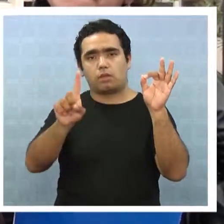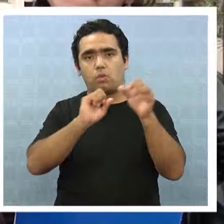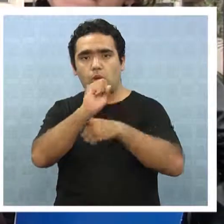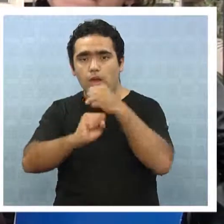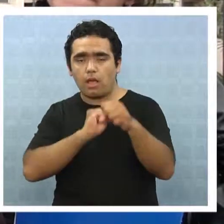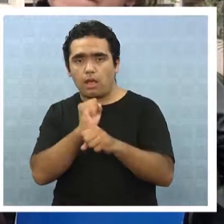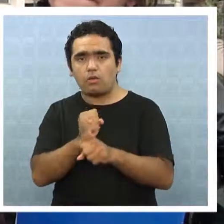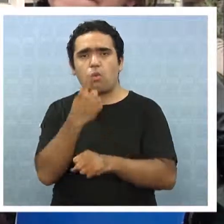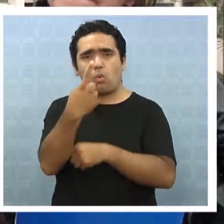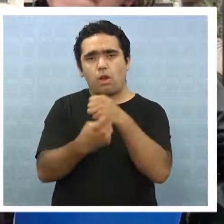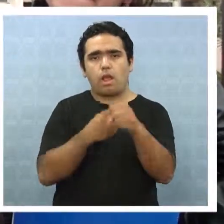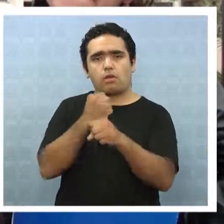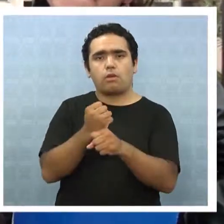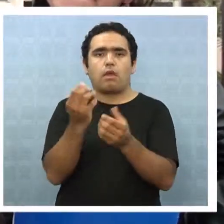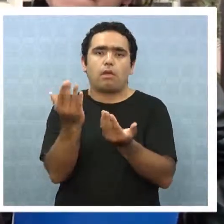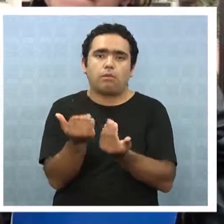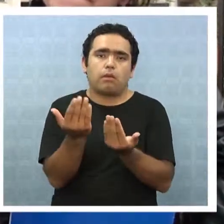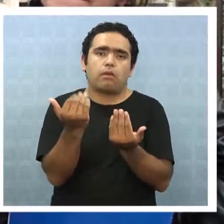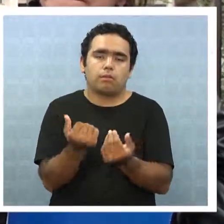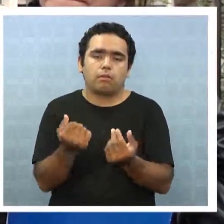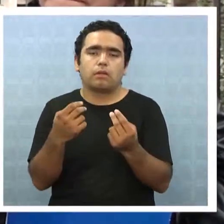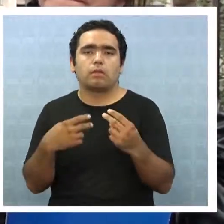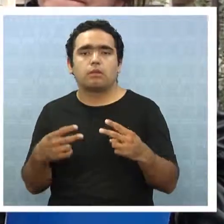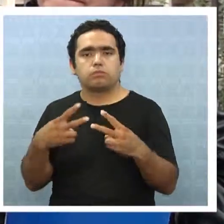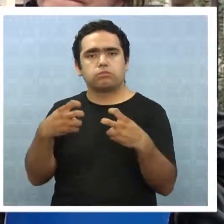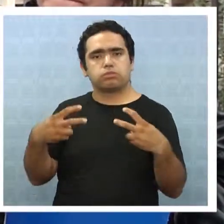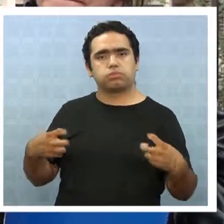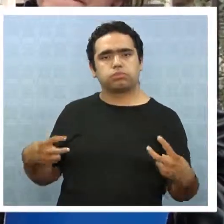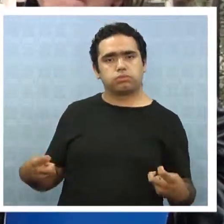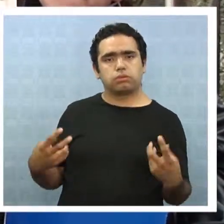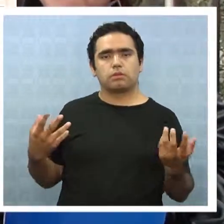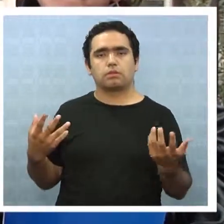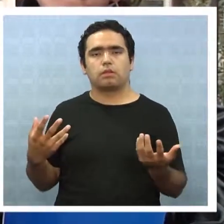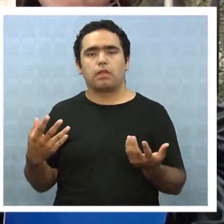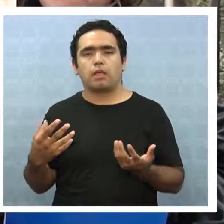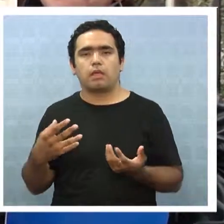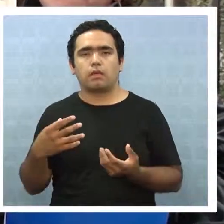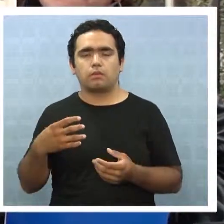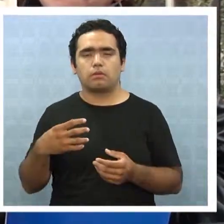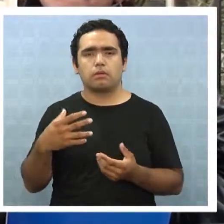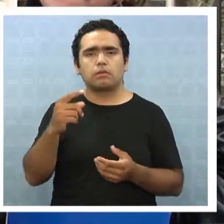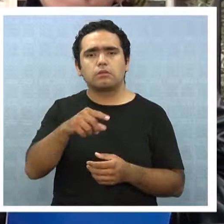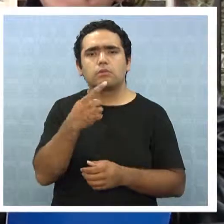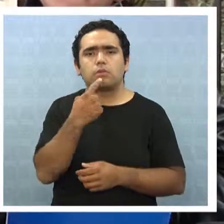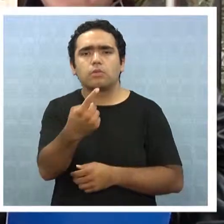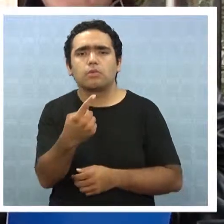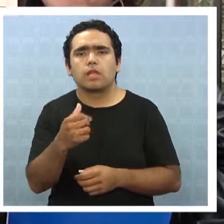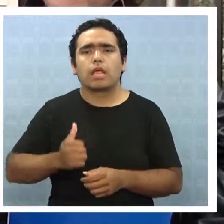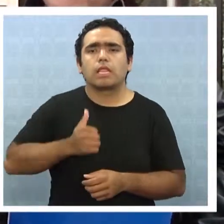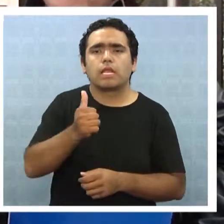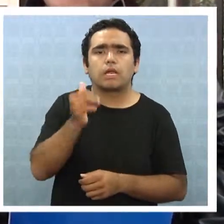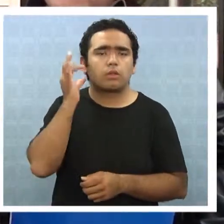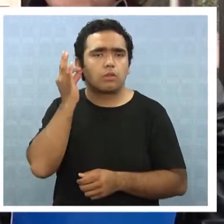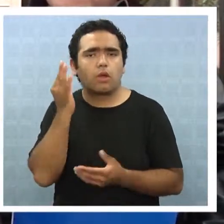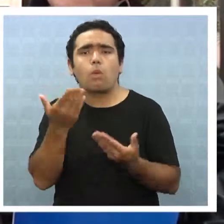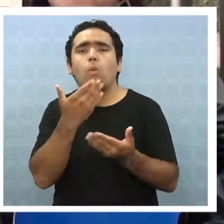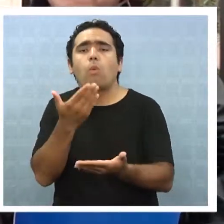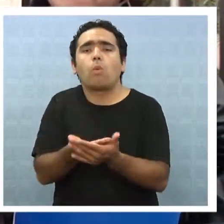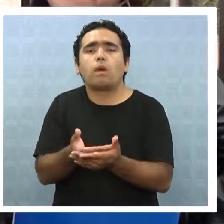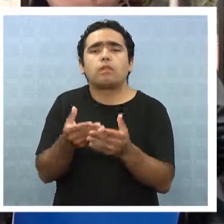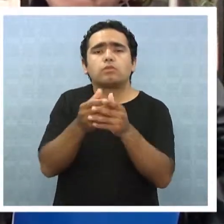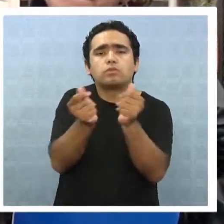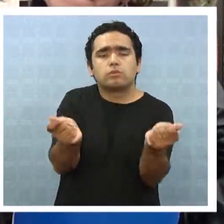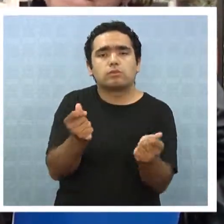lleva más de un año esperando la lista de espera para poder tomarse una ecotomografía testicular. Le pregunto a la directora, ¿cuándo va a haber